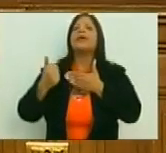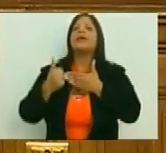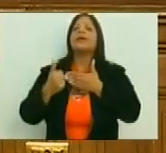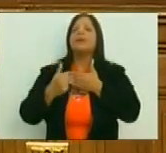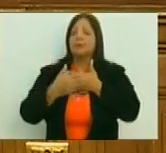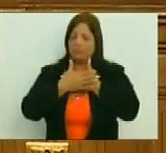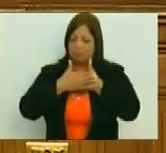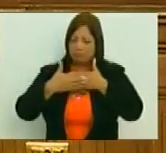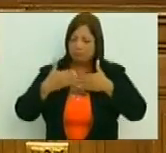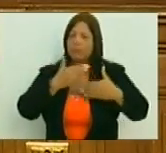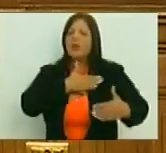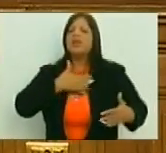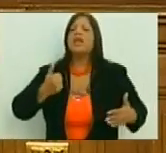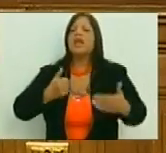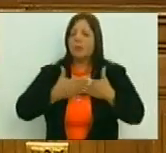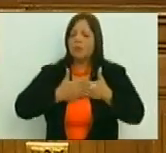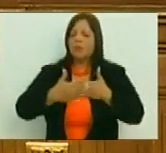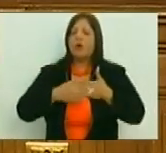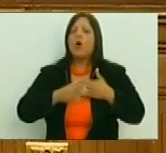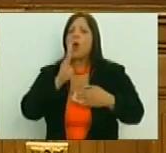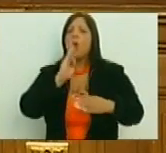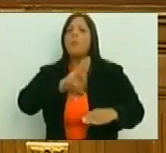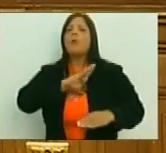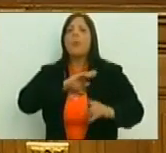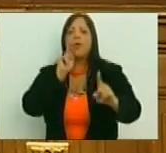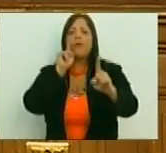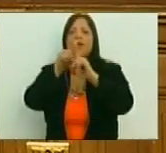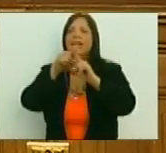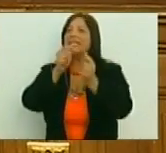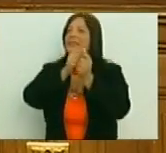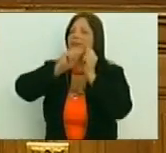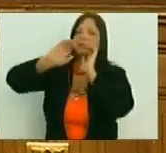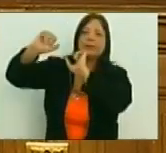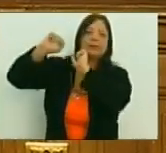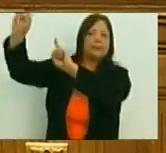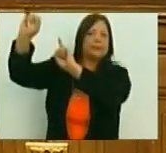conducir su propio destino sin la injerencia extranjera